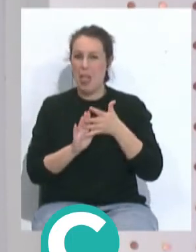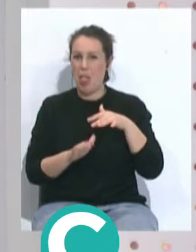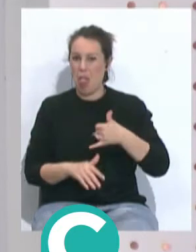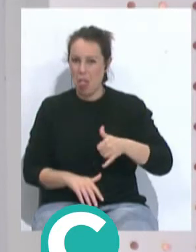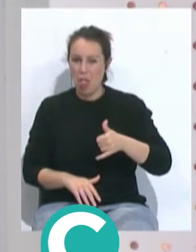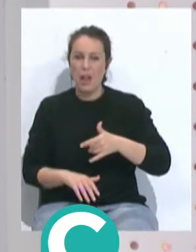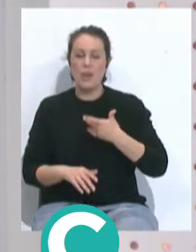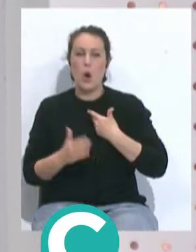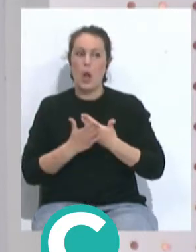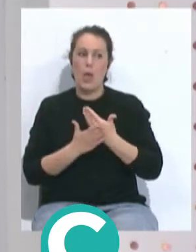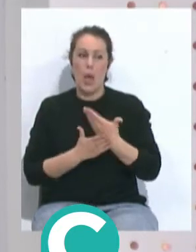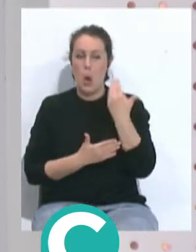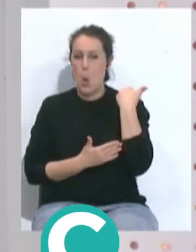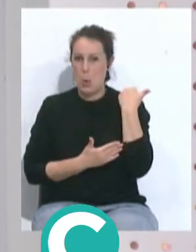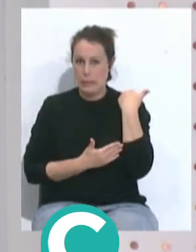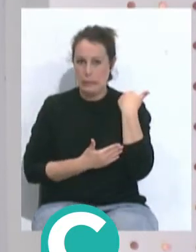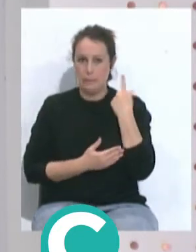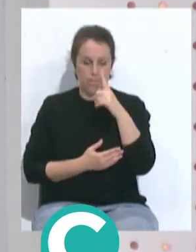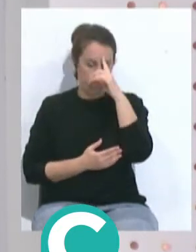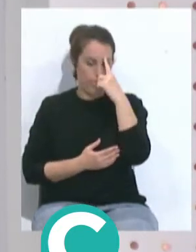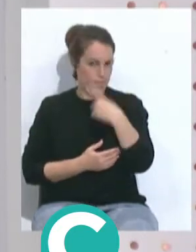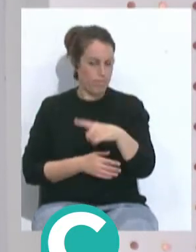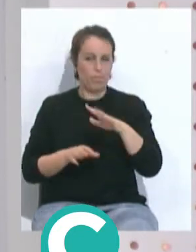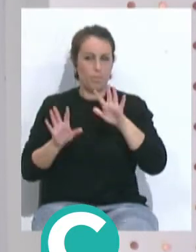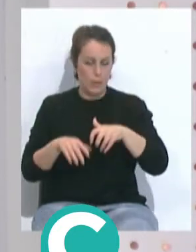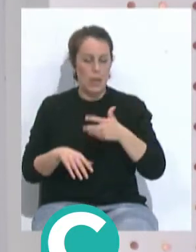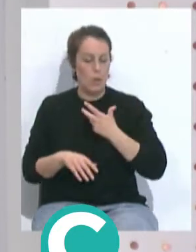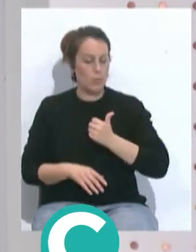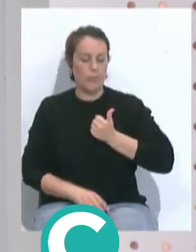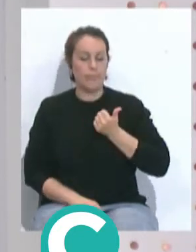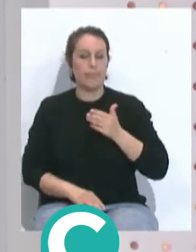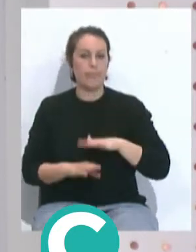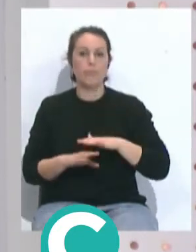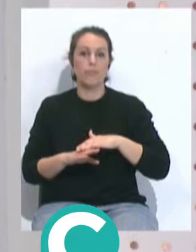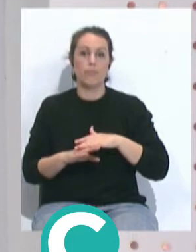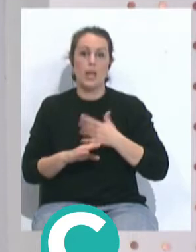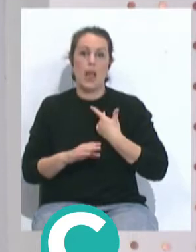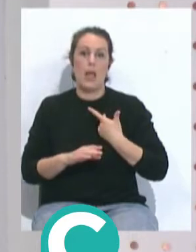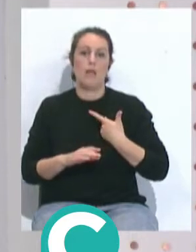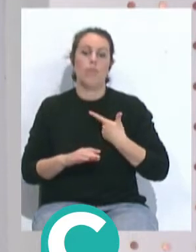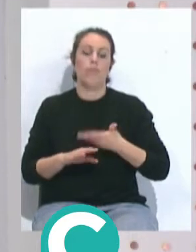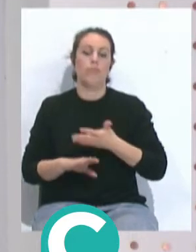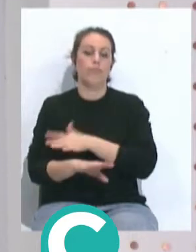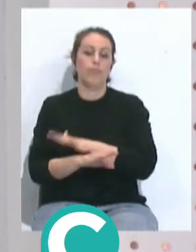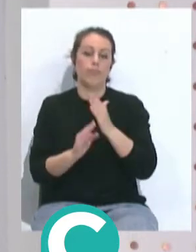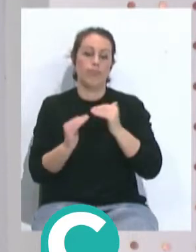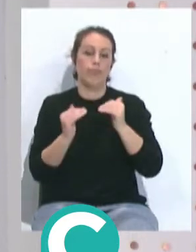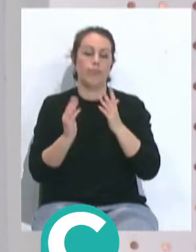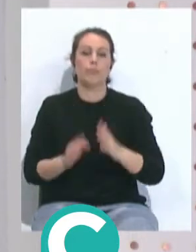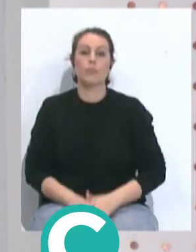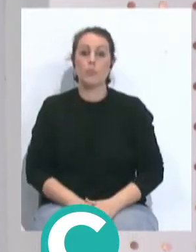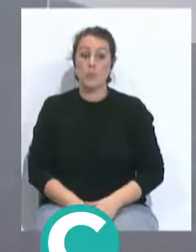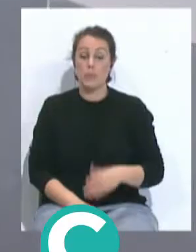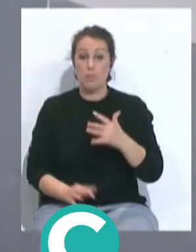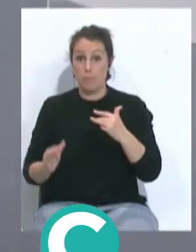en las últimas jornadas. Y yo estoy convencido de que el Cádiz va a tener opciones de alcanzar al conjunto mallorquín. En el partido